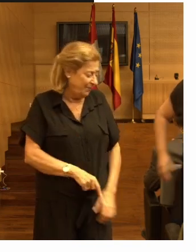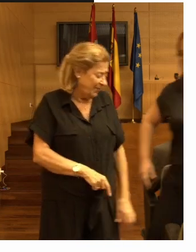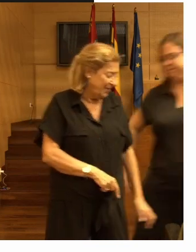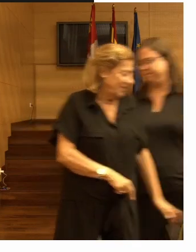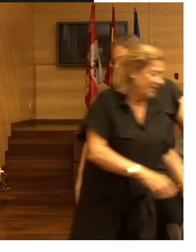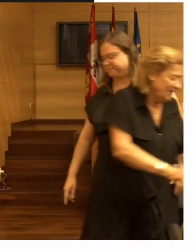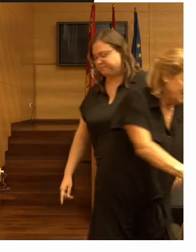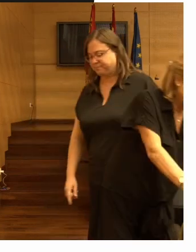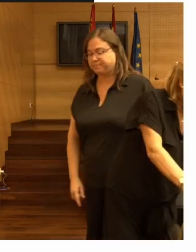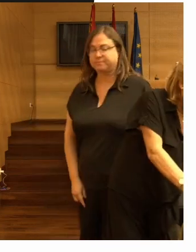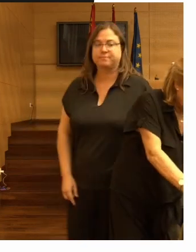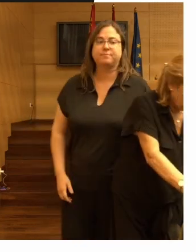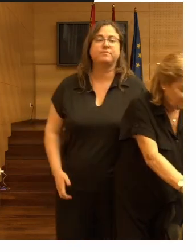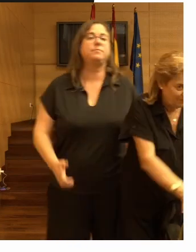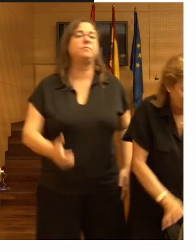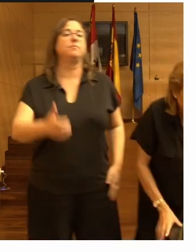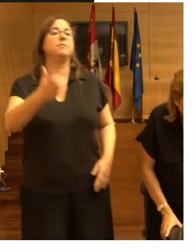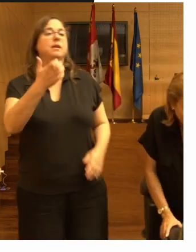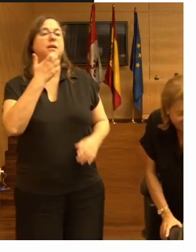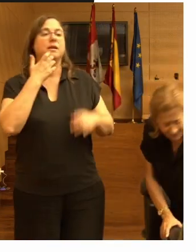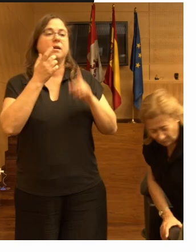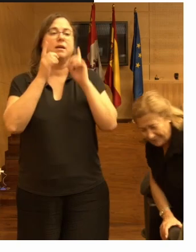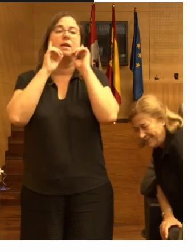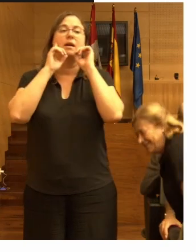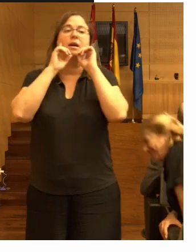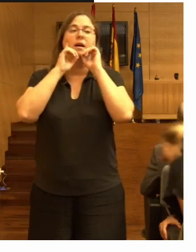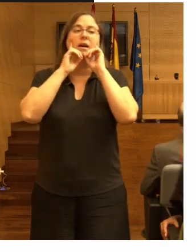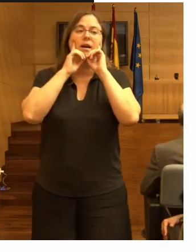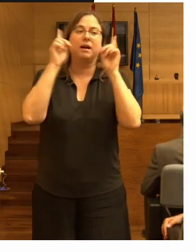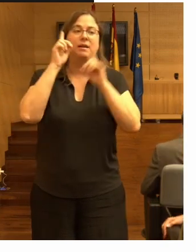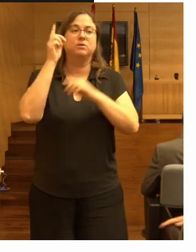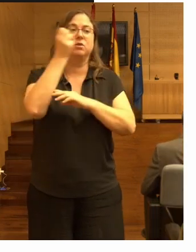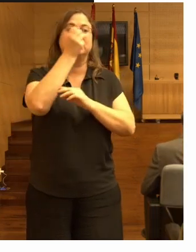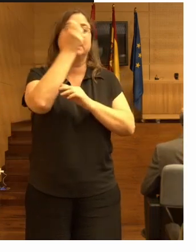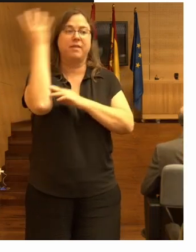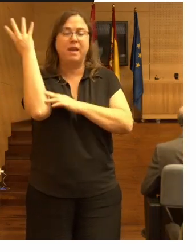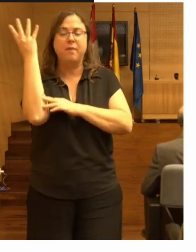utilizan medicación utilizan forma totalmente inapropiada psicotrópicos